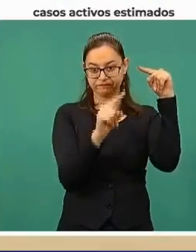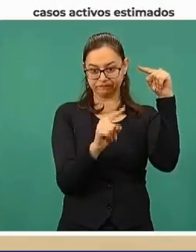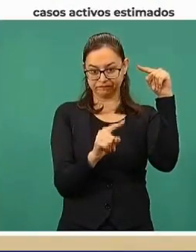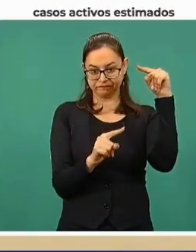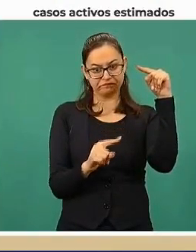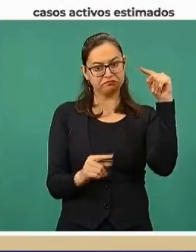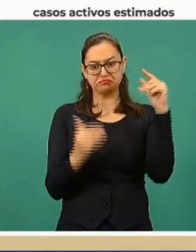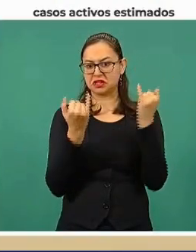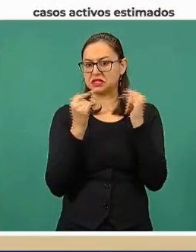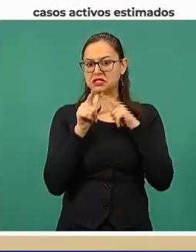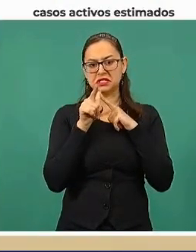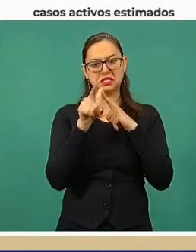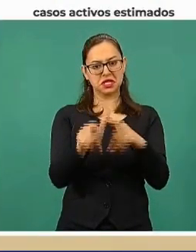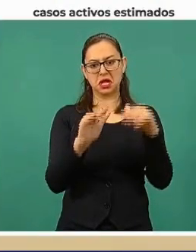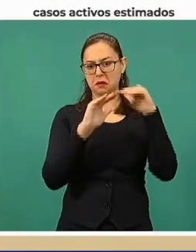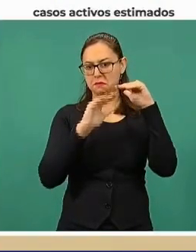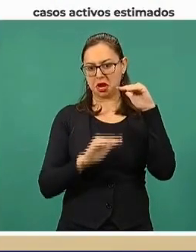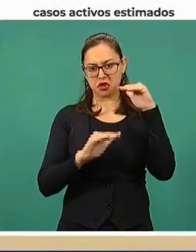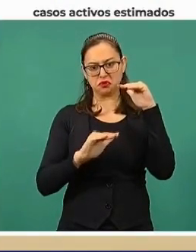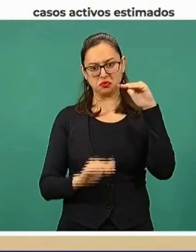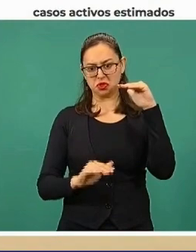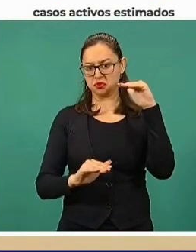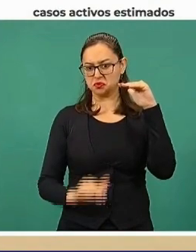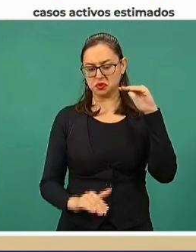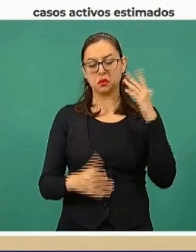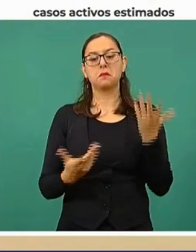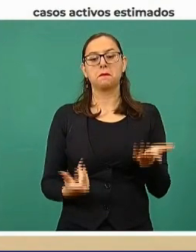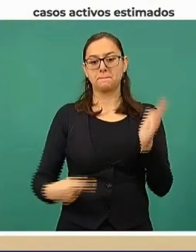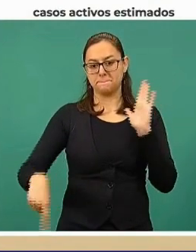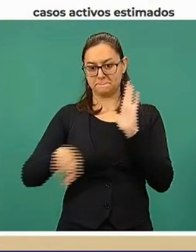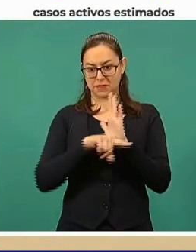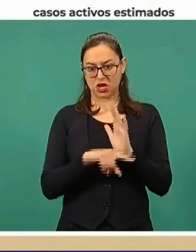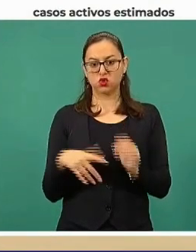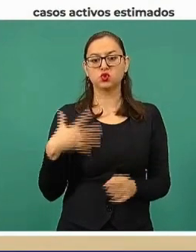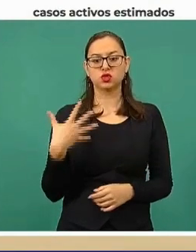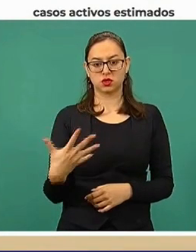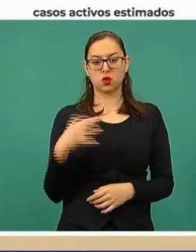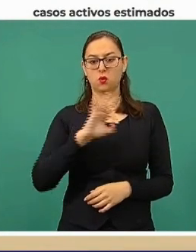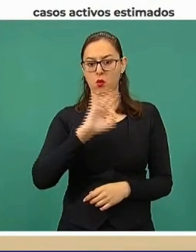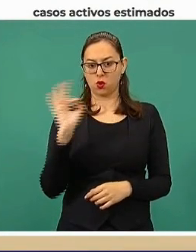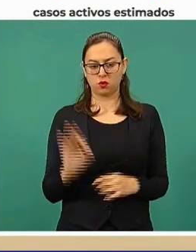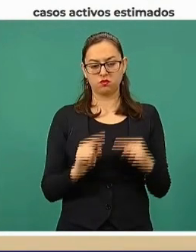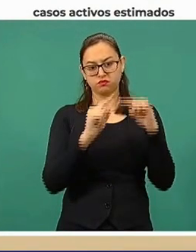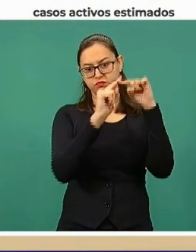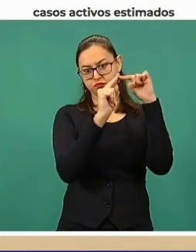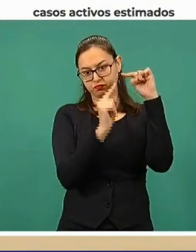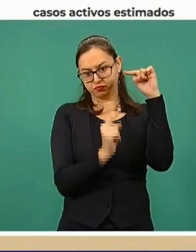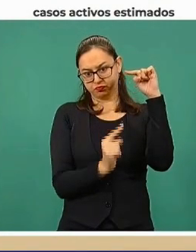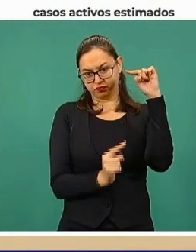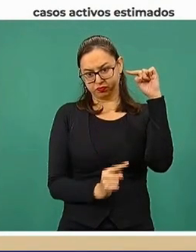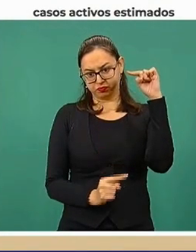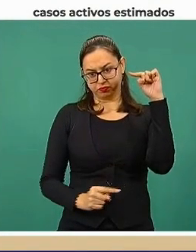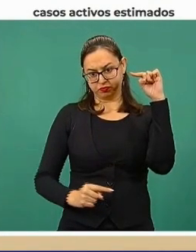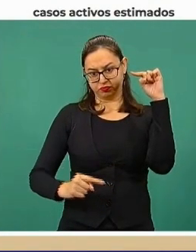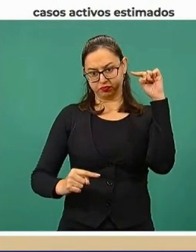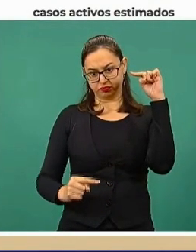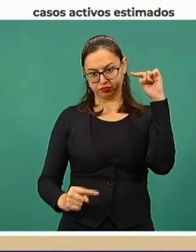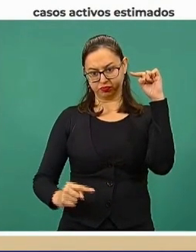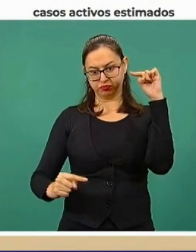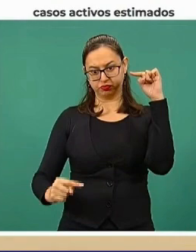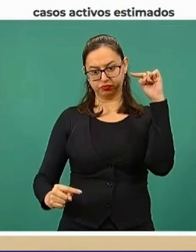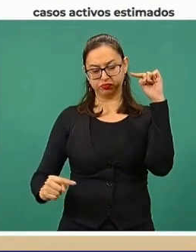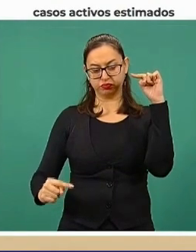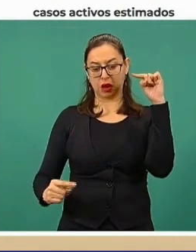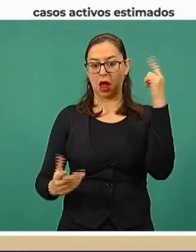una reducción de menos 6 por ciento, en este momento es de menos 5 por ciento. Estamos en esta fase de estabilidad en la transmisión,